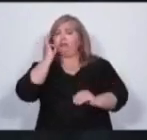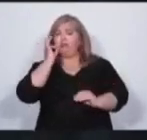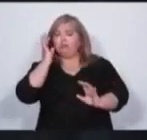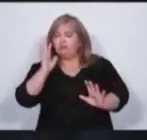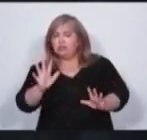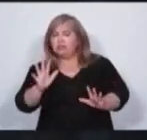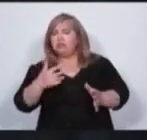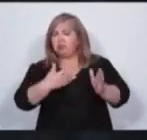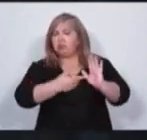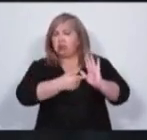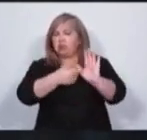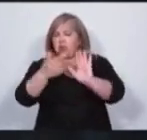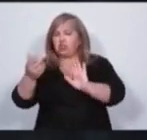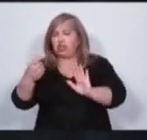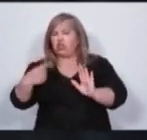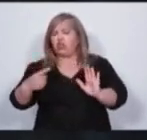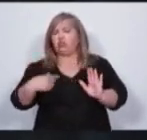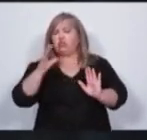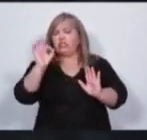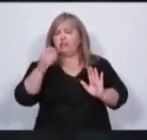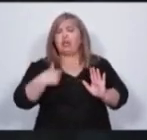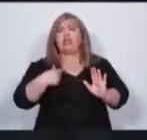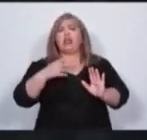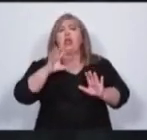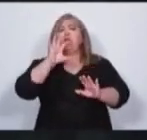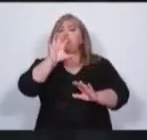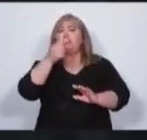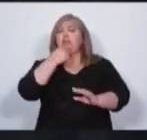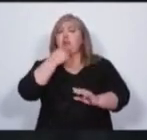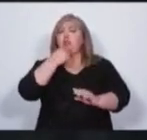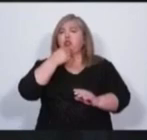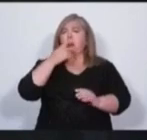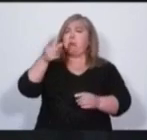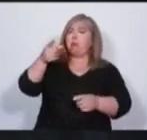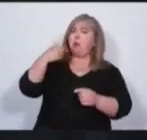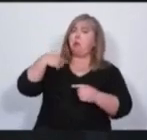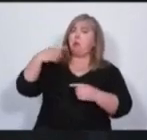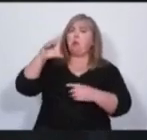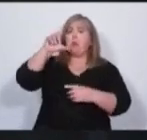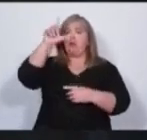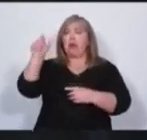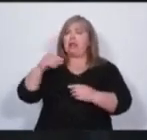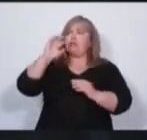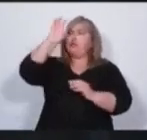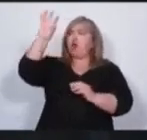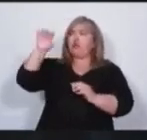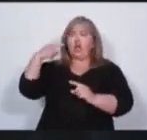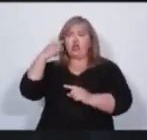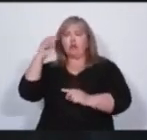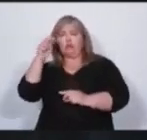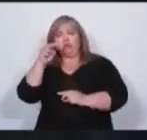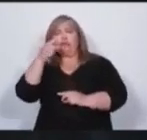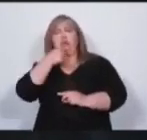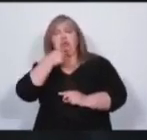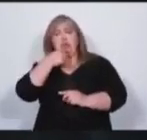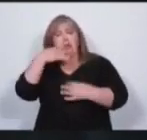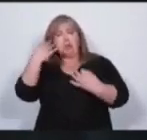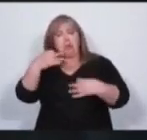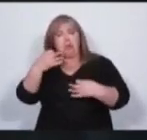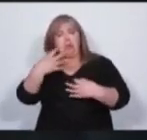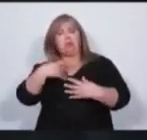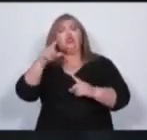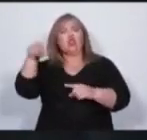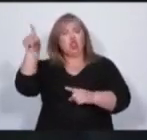que el modelo Mendoza lo quieren copiar en todo el país. Y eso no es por un eslogan, es por hechos